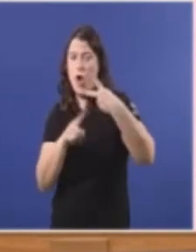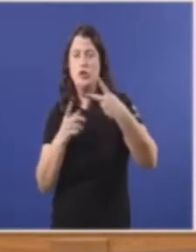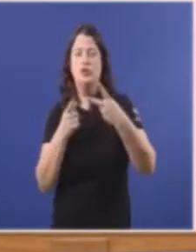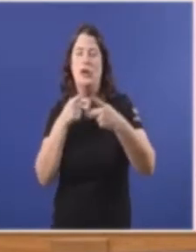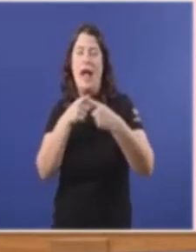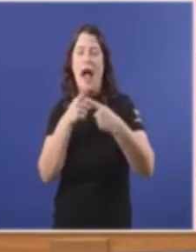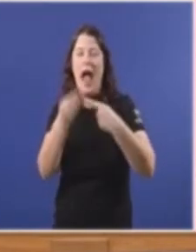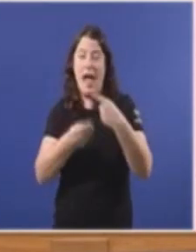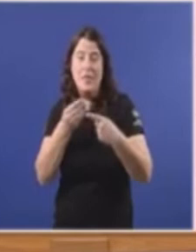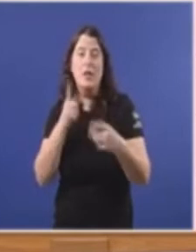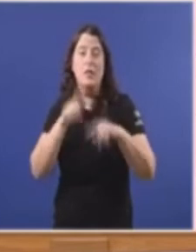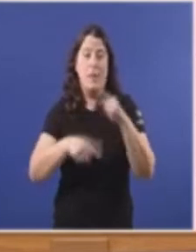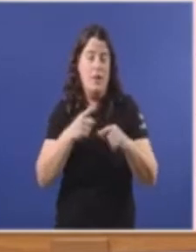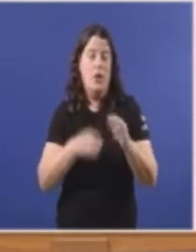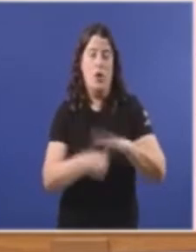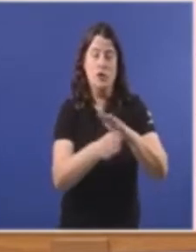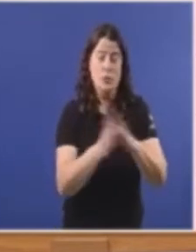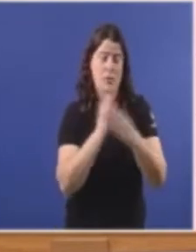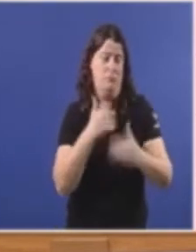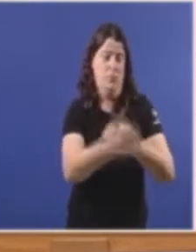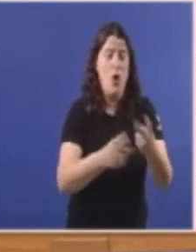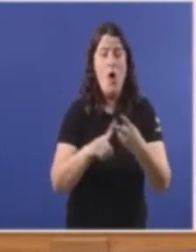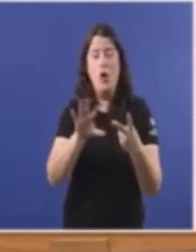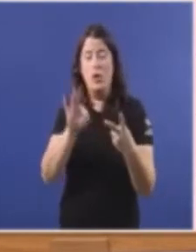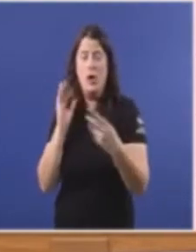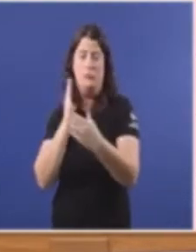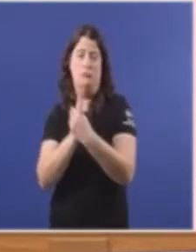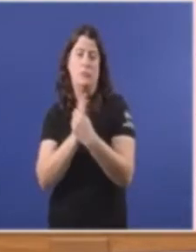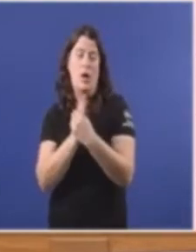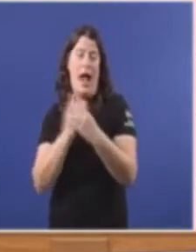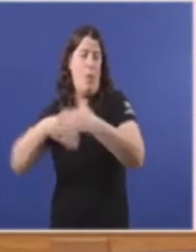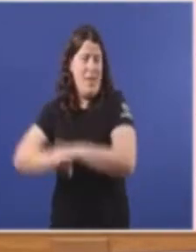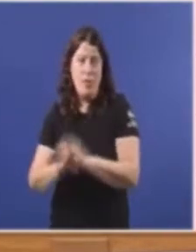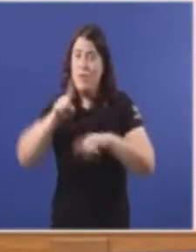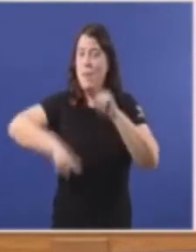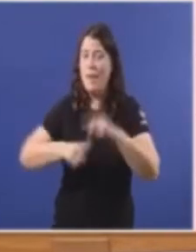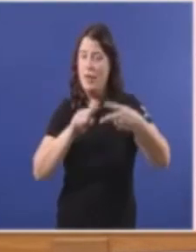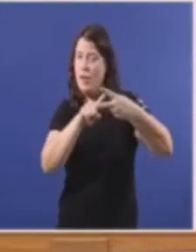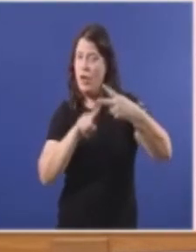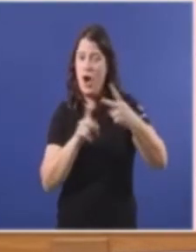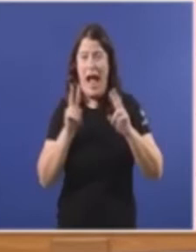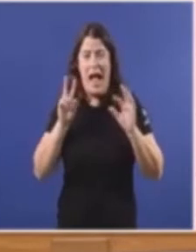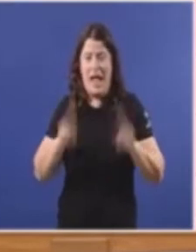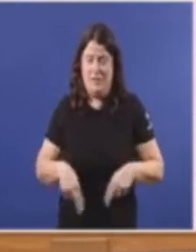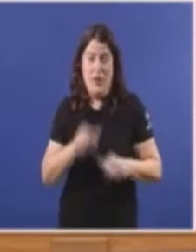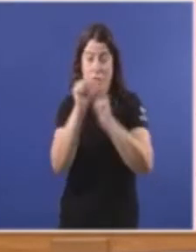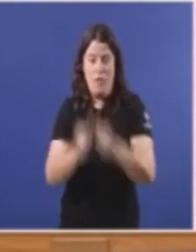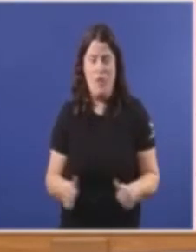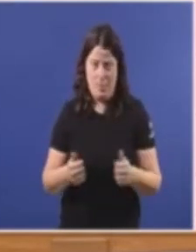un plego de cargos Se o considera oportuno Opción 2 Decidir o arquivo do expediente Son as cousas así Señor caballero